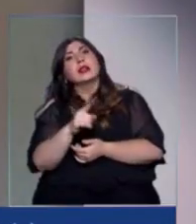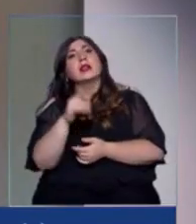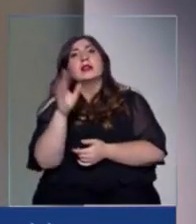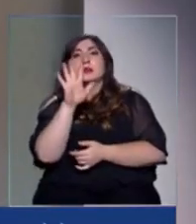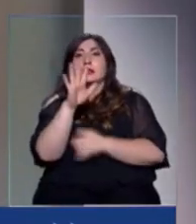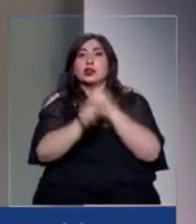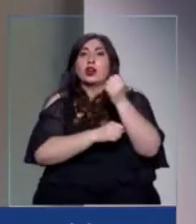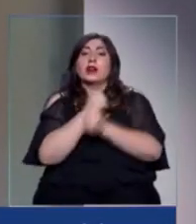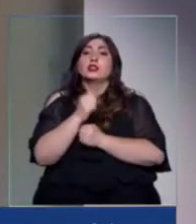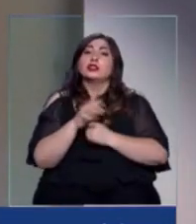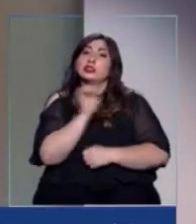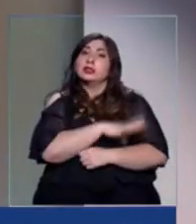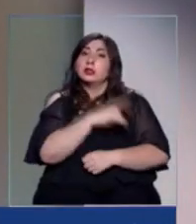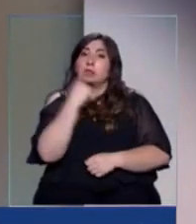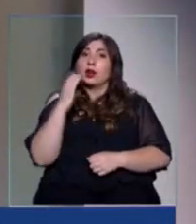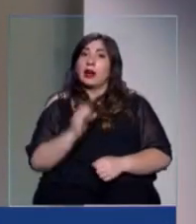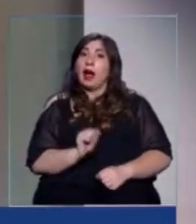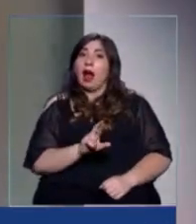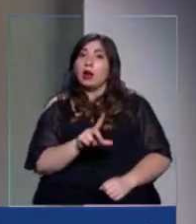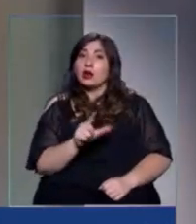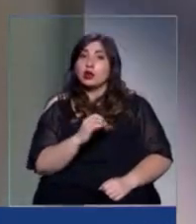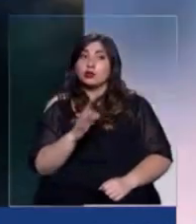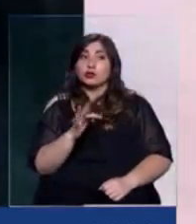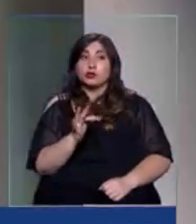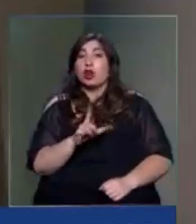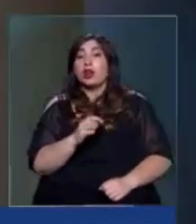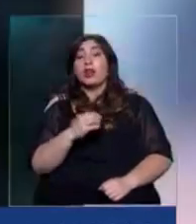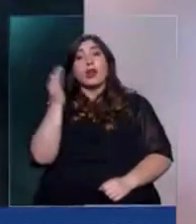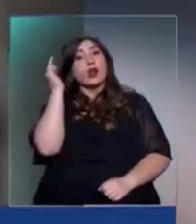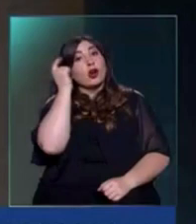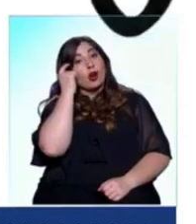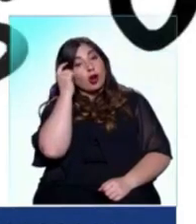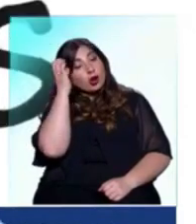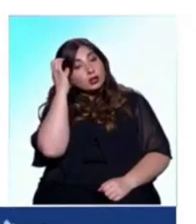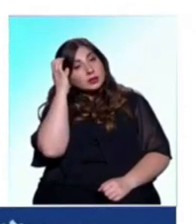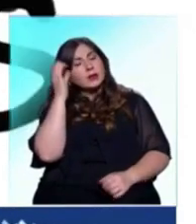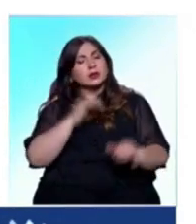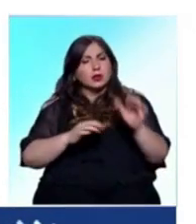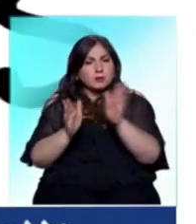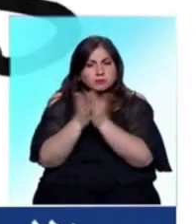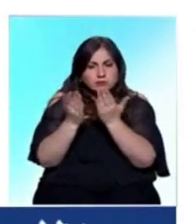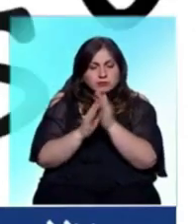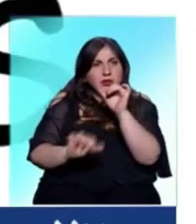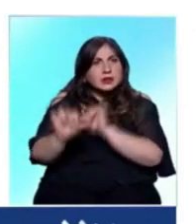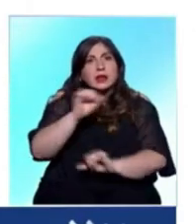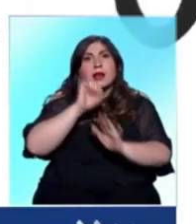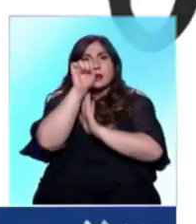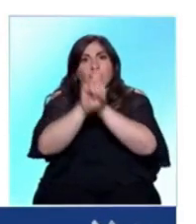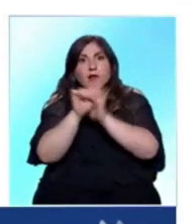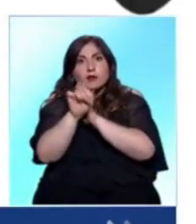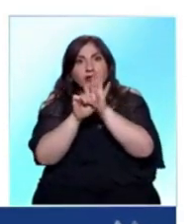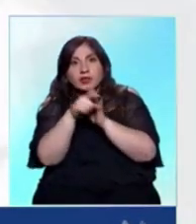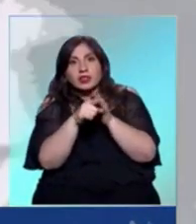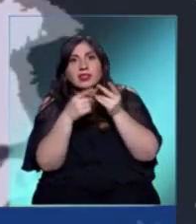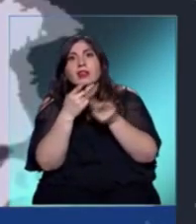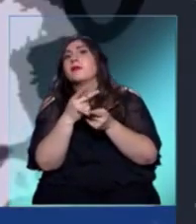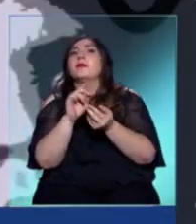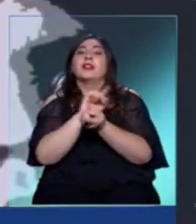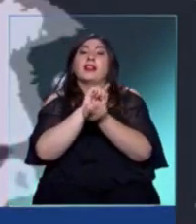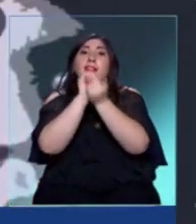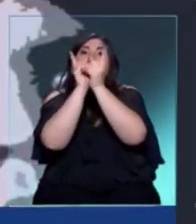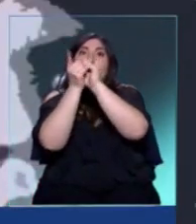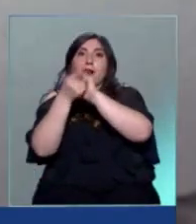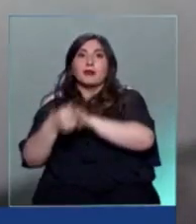chileno Carlos Flores. Con los conocimientos adquiridos a través de libros de ciencia, grabó un video convirtiendo el generador